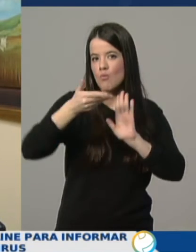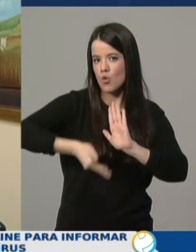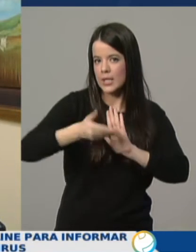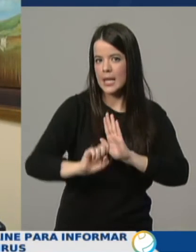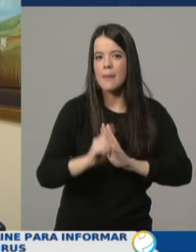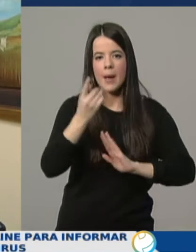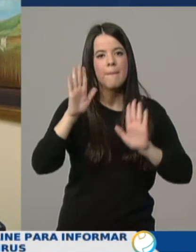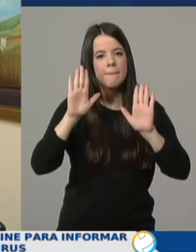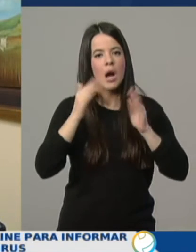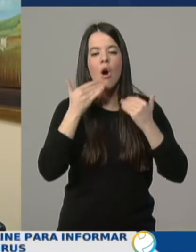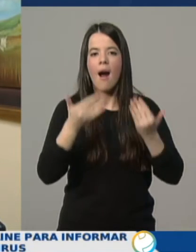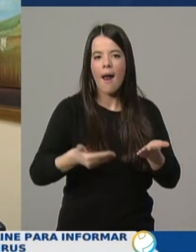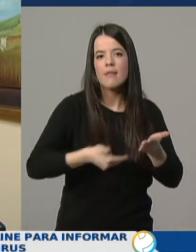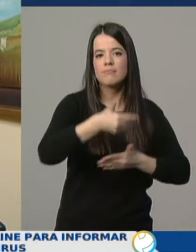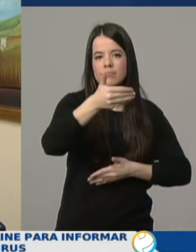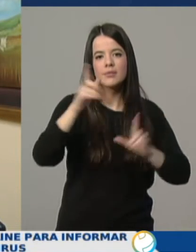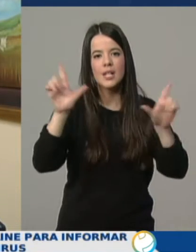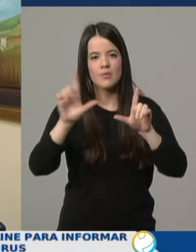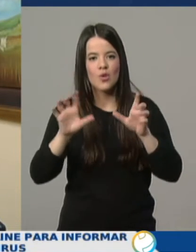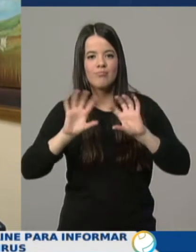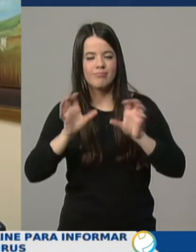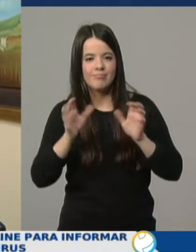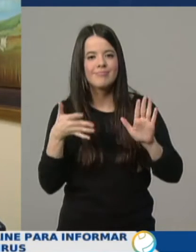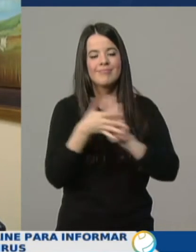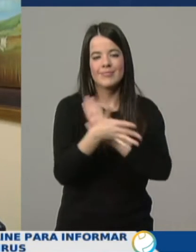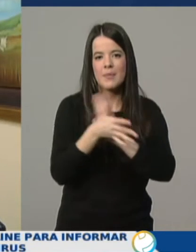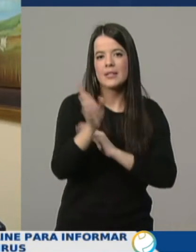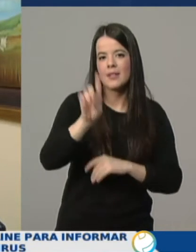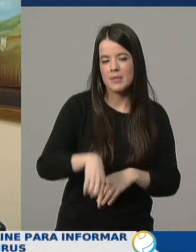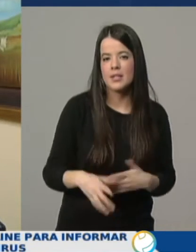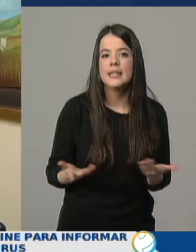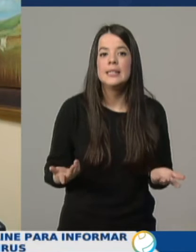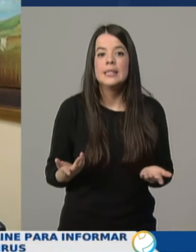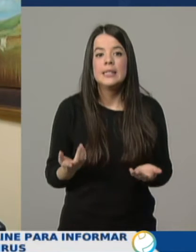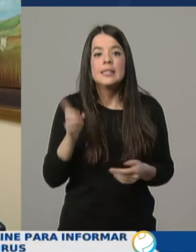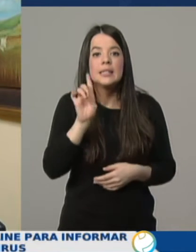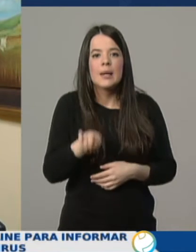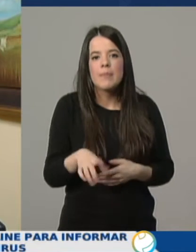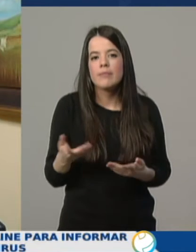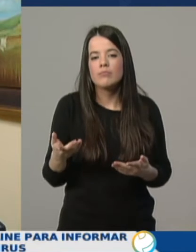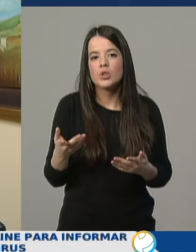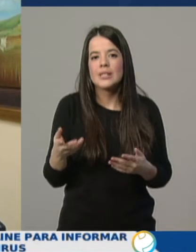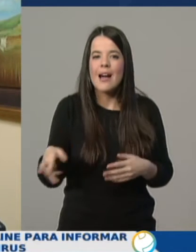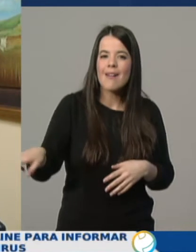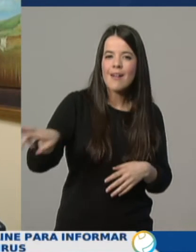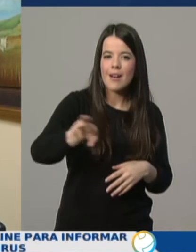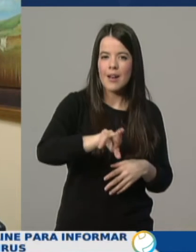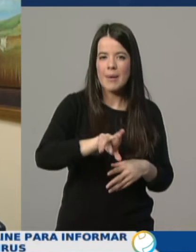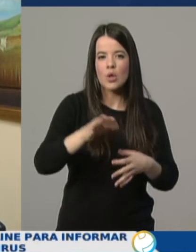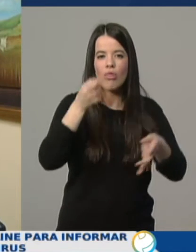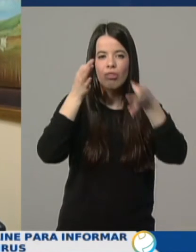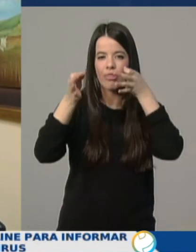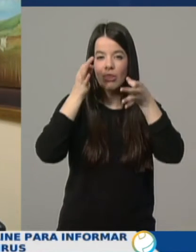suerte, estáis difundiendo, sobre todo el lavado de manos. Y hacer todo un recorrido, lo que es, con datos